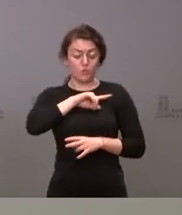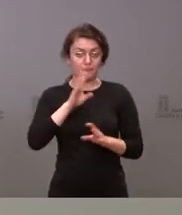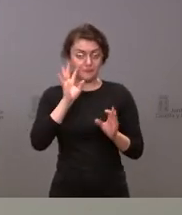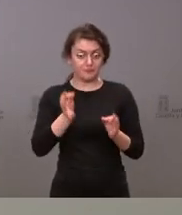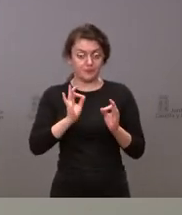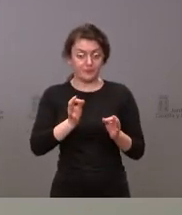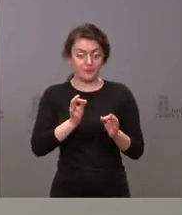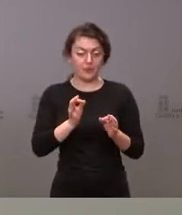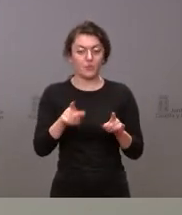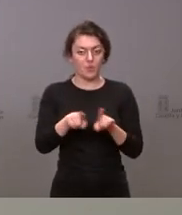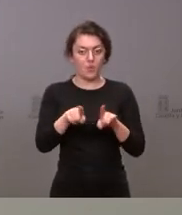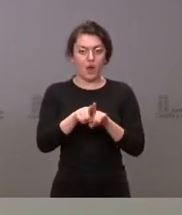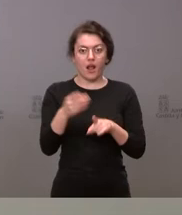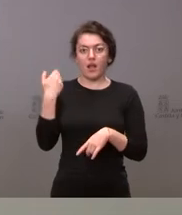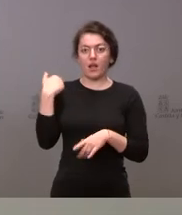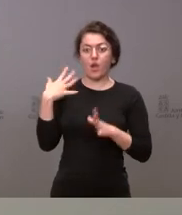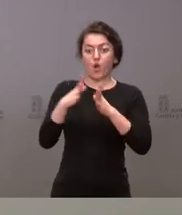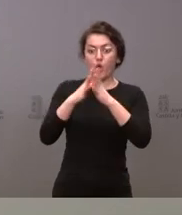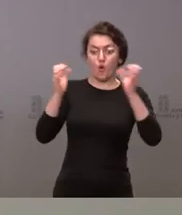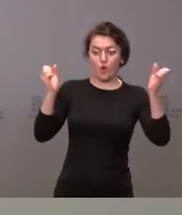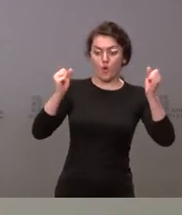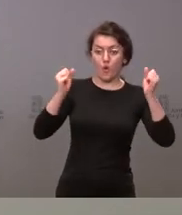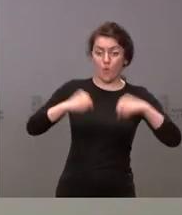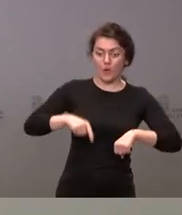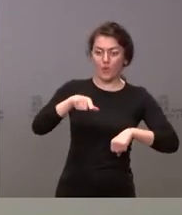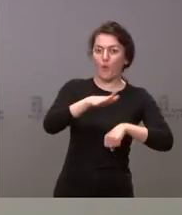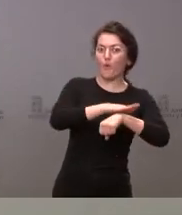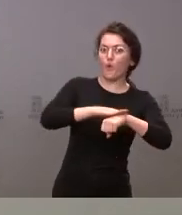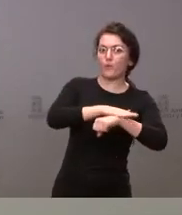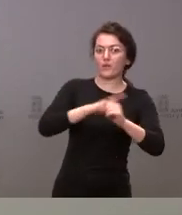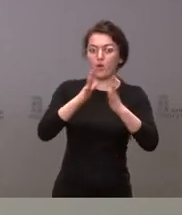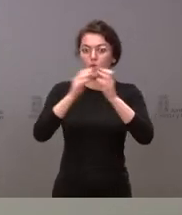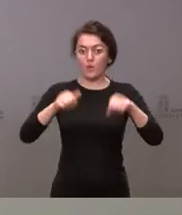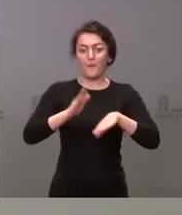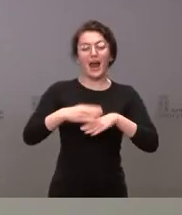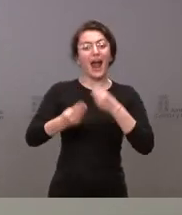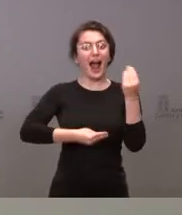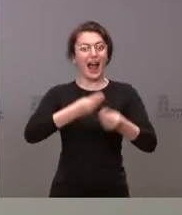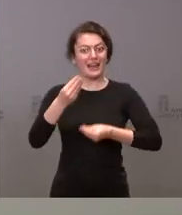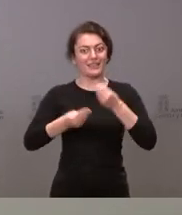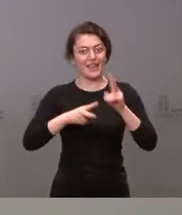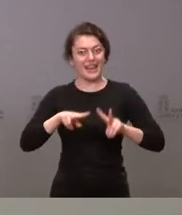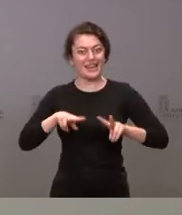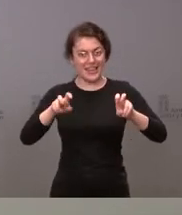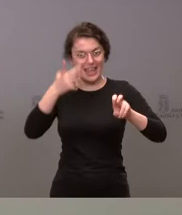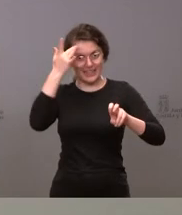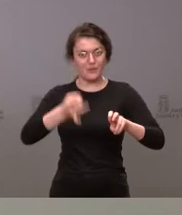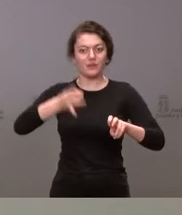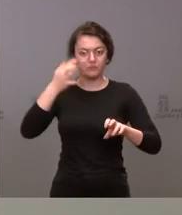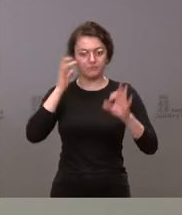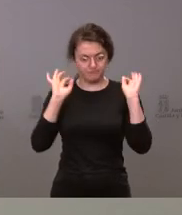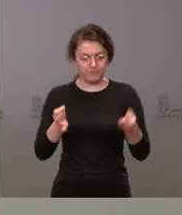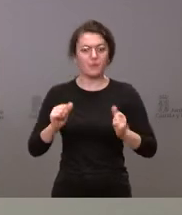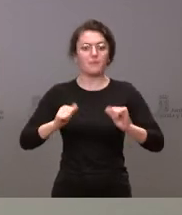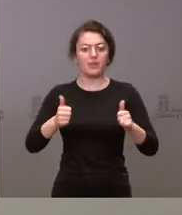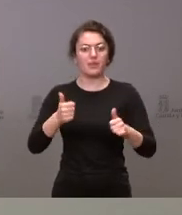llegamos a un acuerdo con el gobierno para desarrollar esta iniciativa y naturalmente que la desarrollaremos ahí estamos estudiando